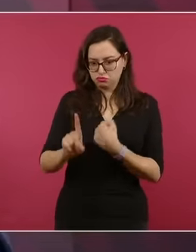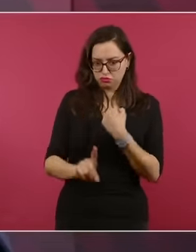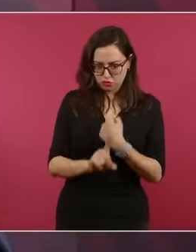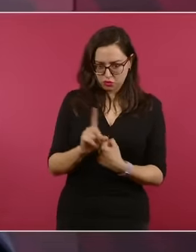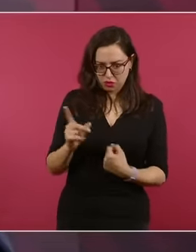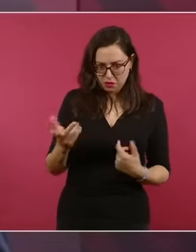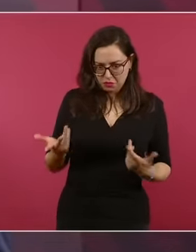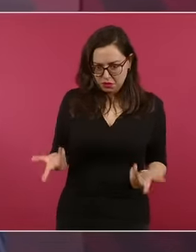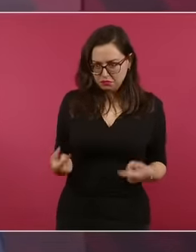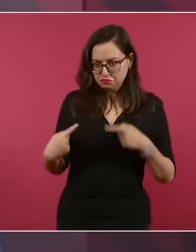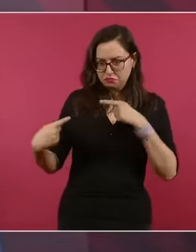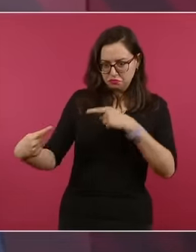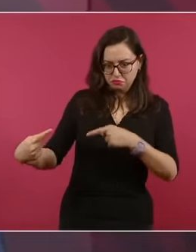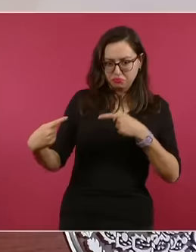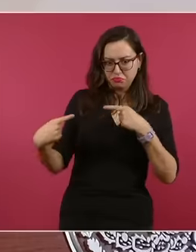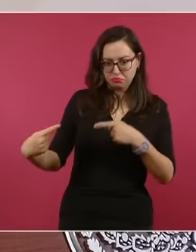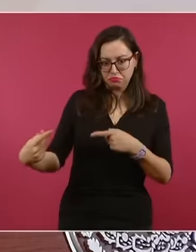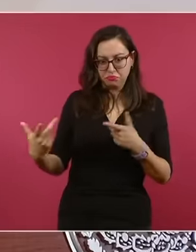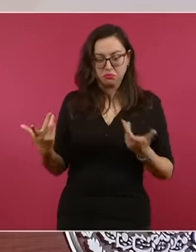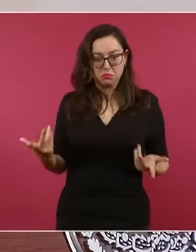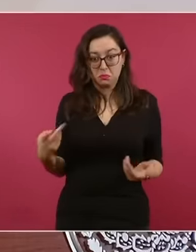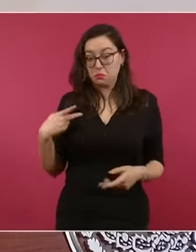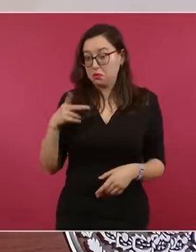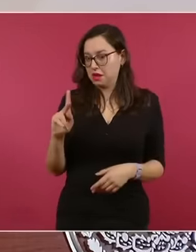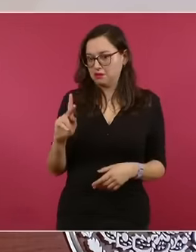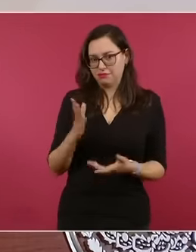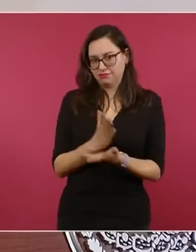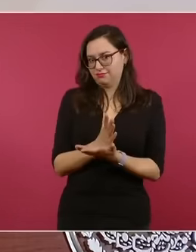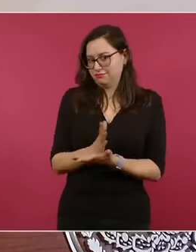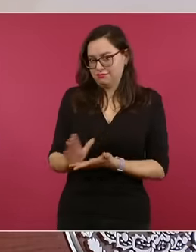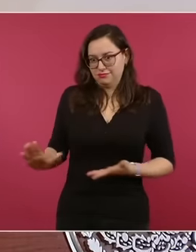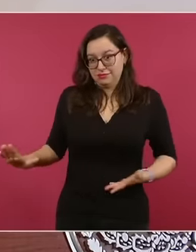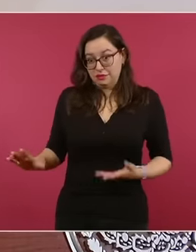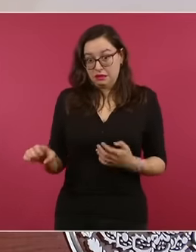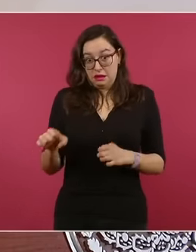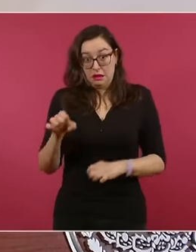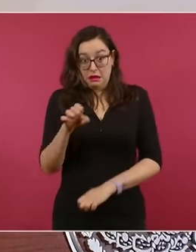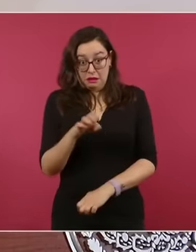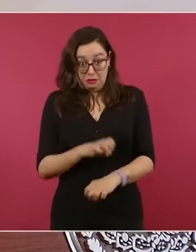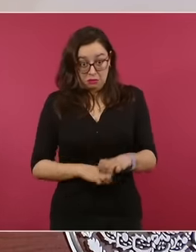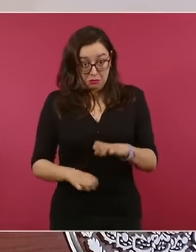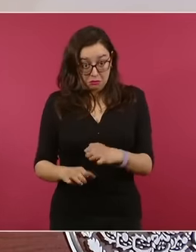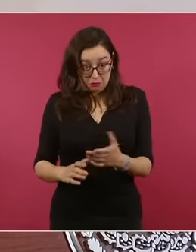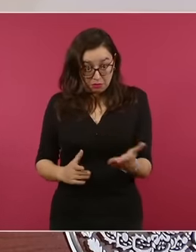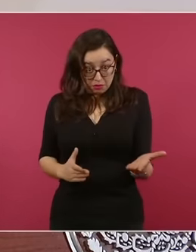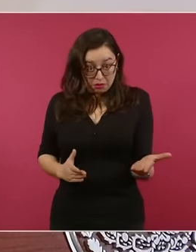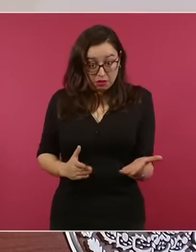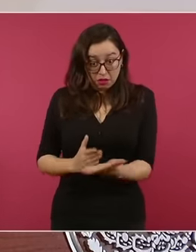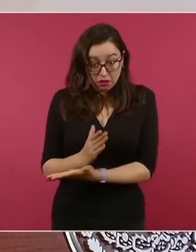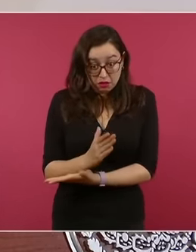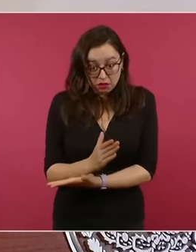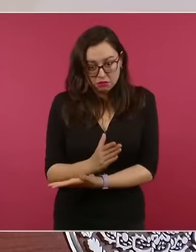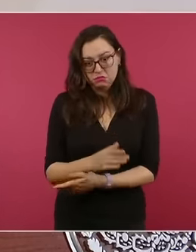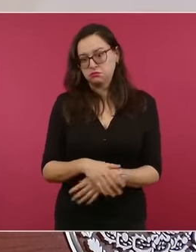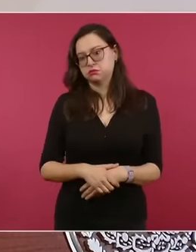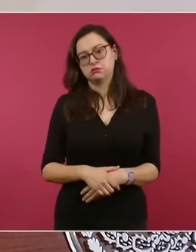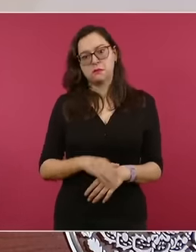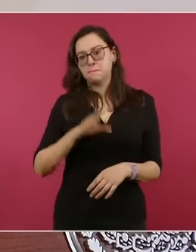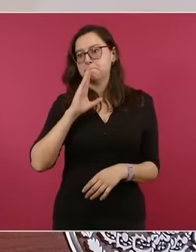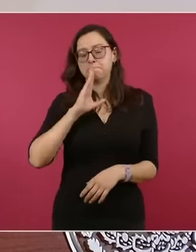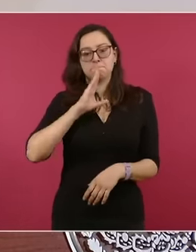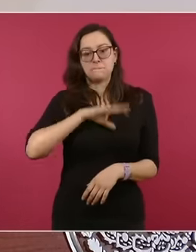diferencias, pues votaron a favor de